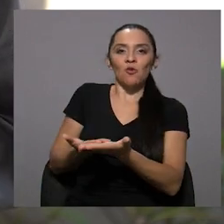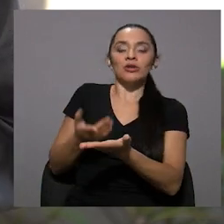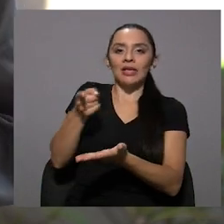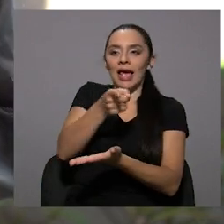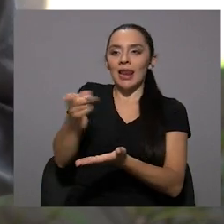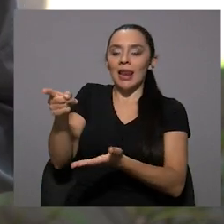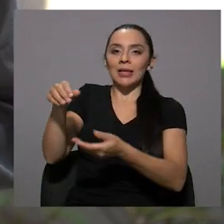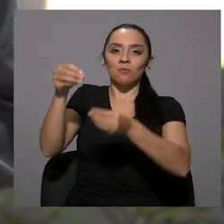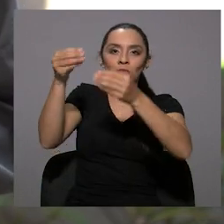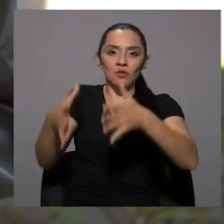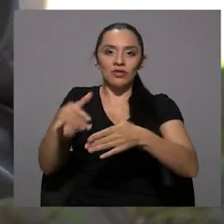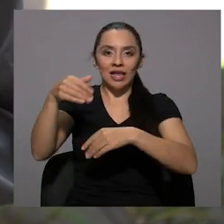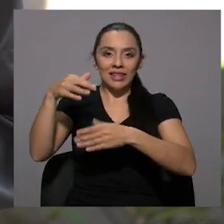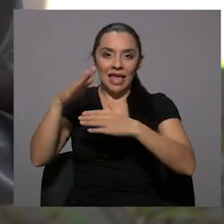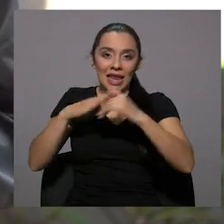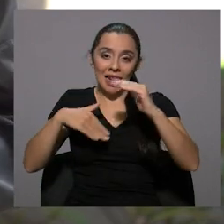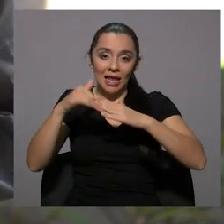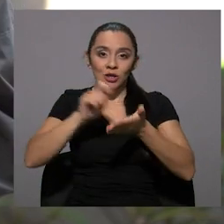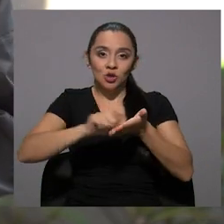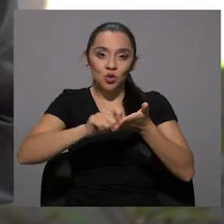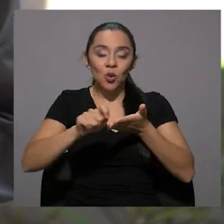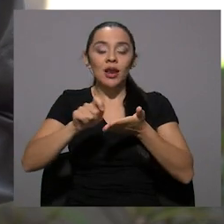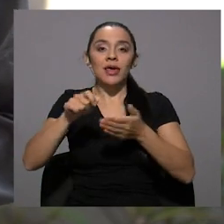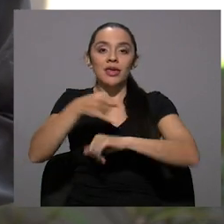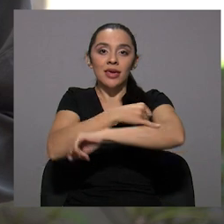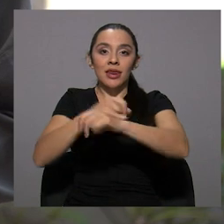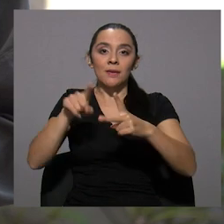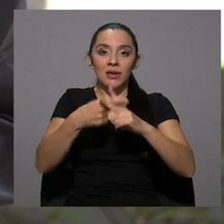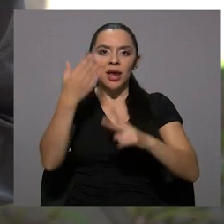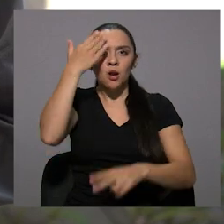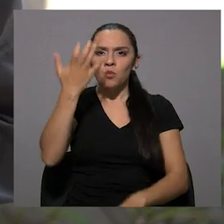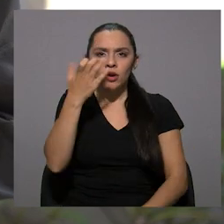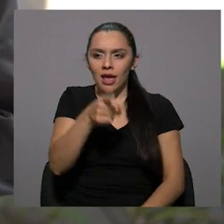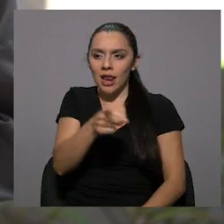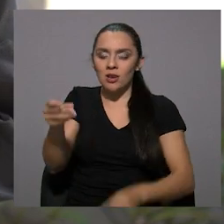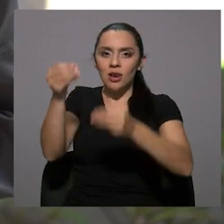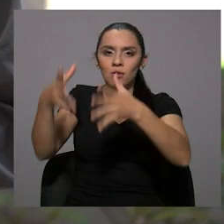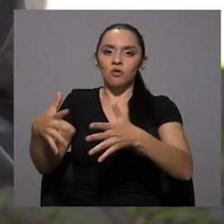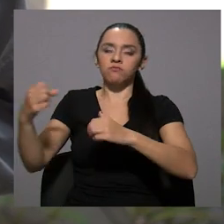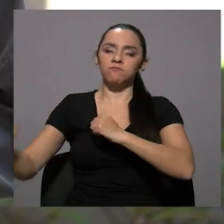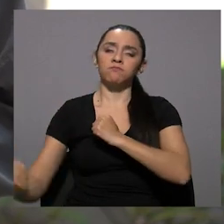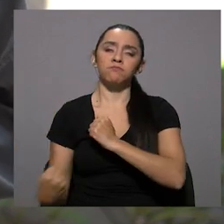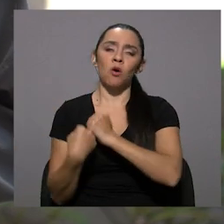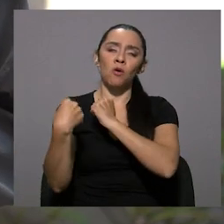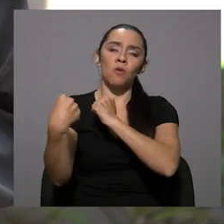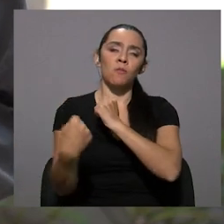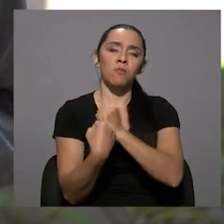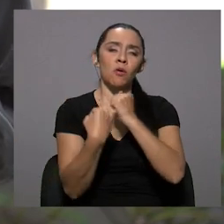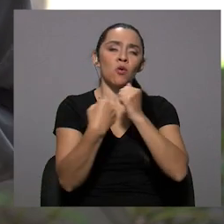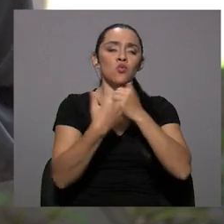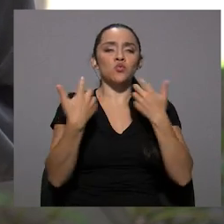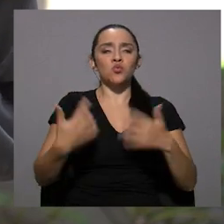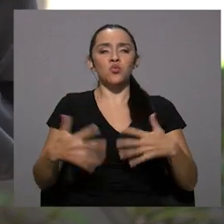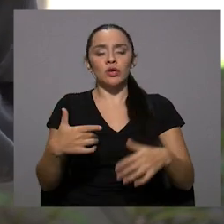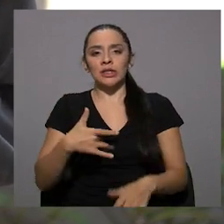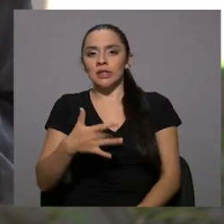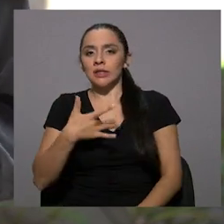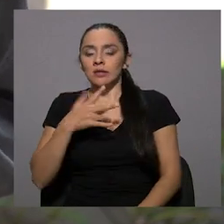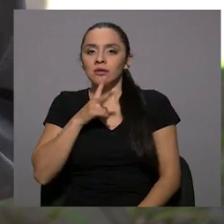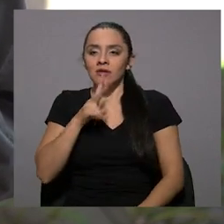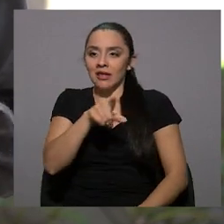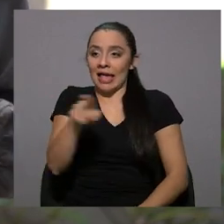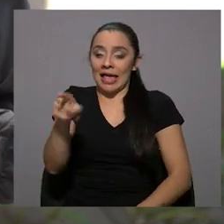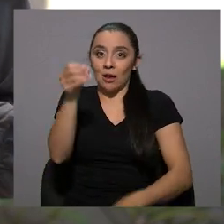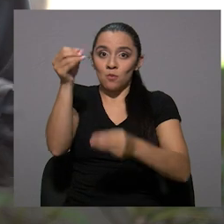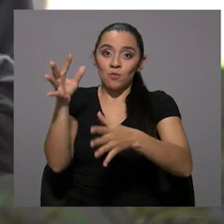profesoras de mi escuela, de la Escuela de Ingeniería Mecánica, porque ellas me han hecho sentir apoyada y me siento